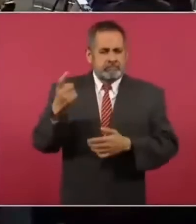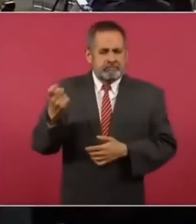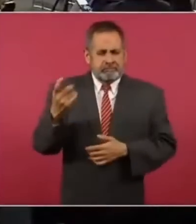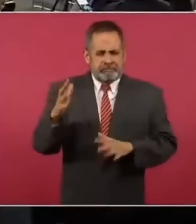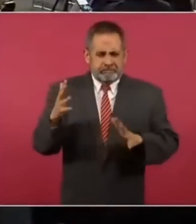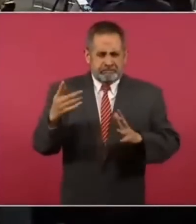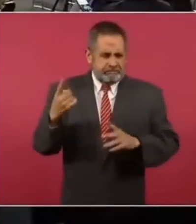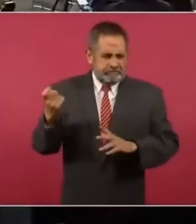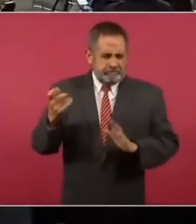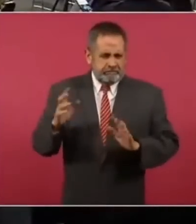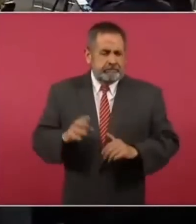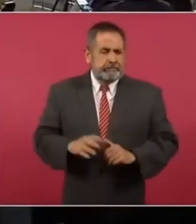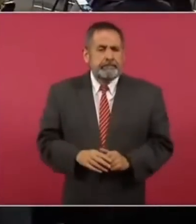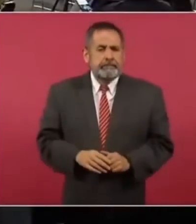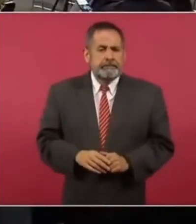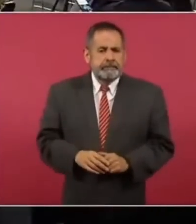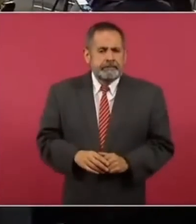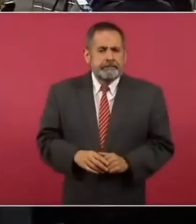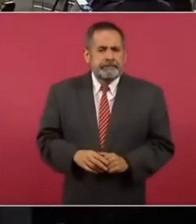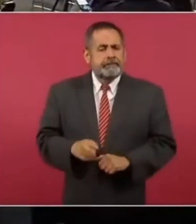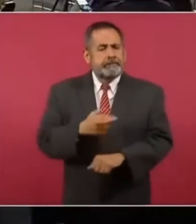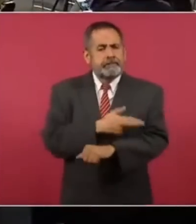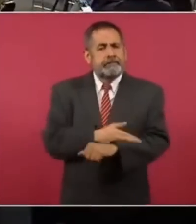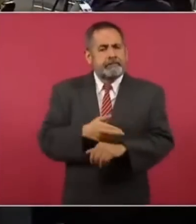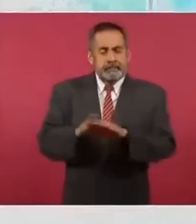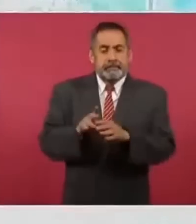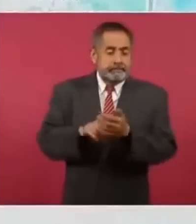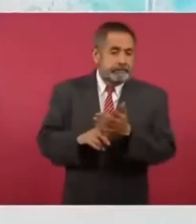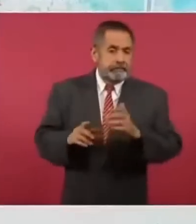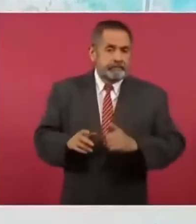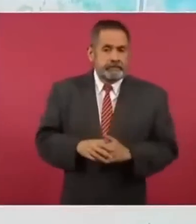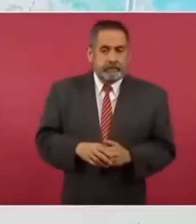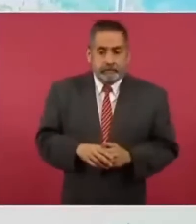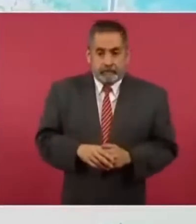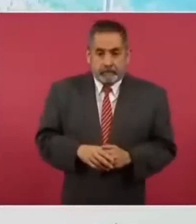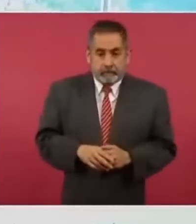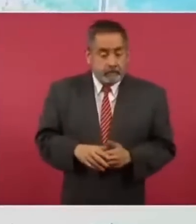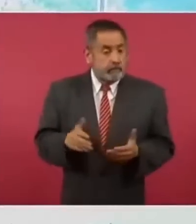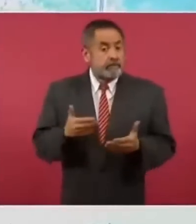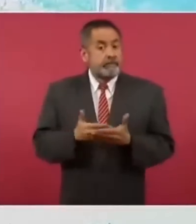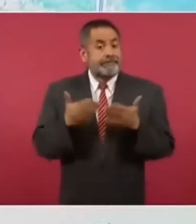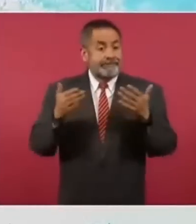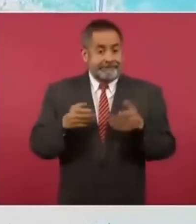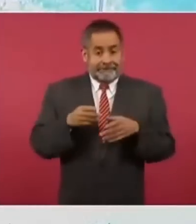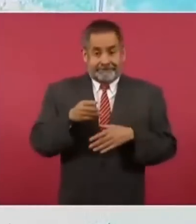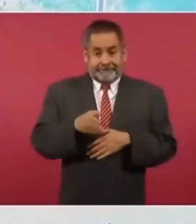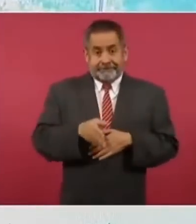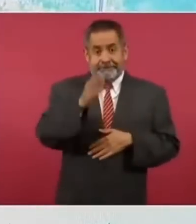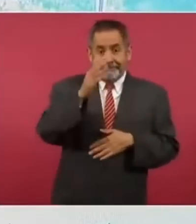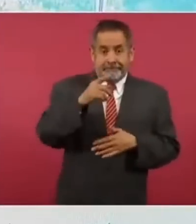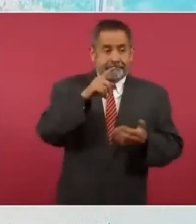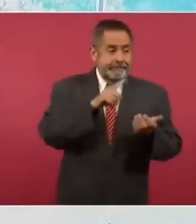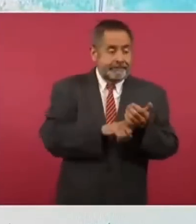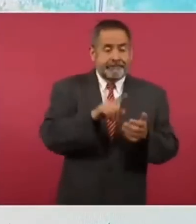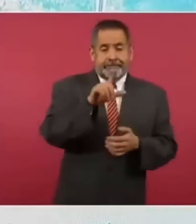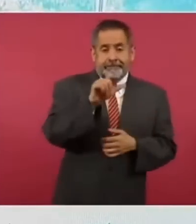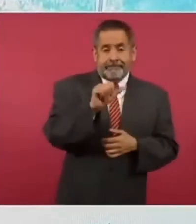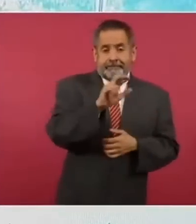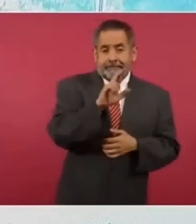es un mecanismo ah pero como ahora fue el señor Larrea